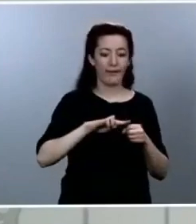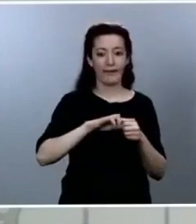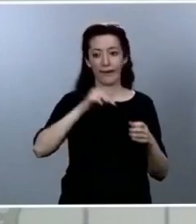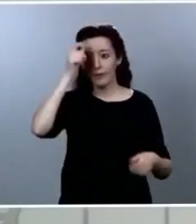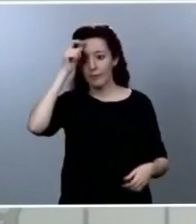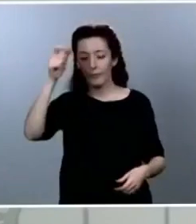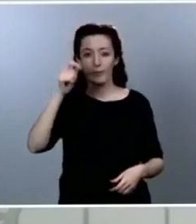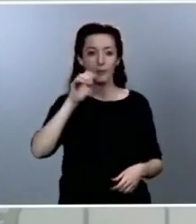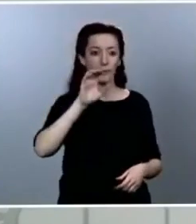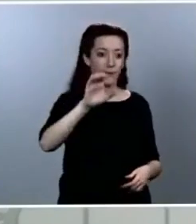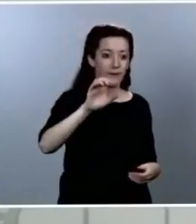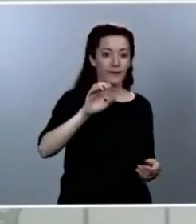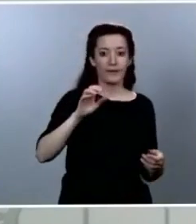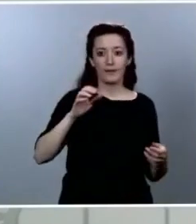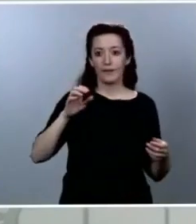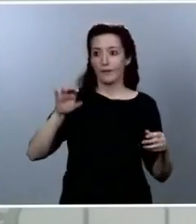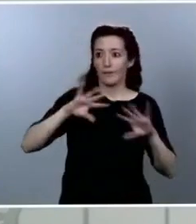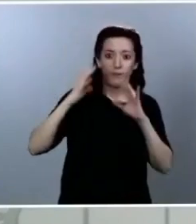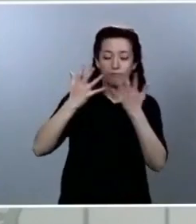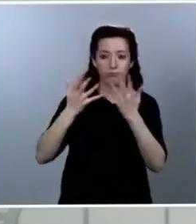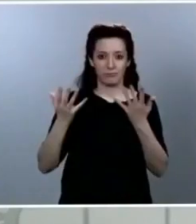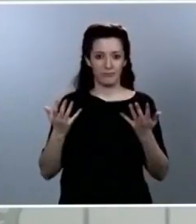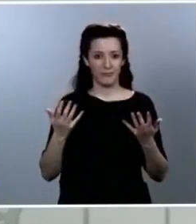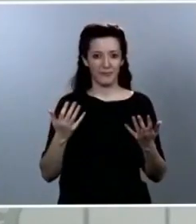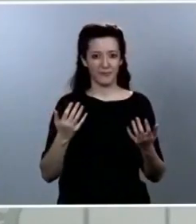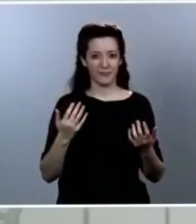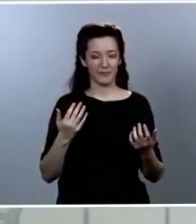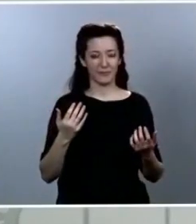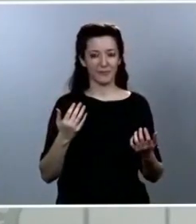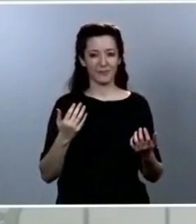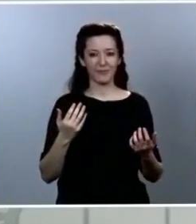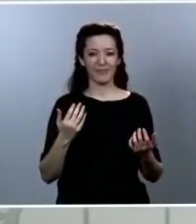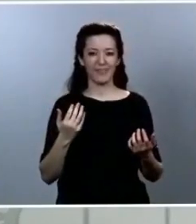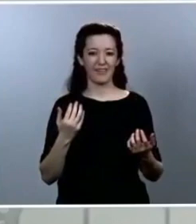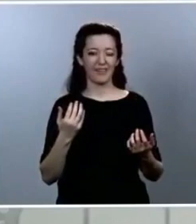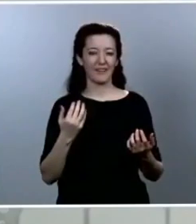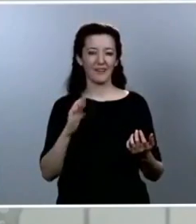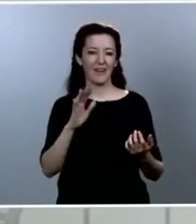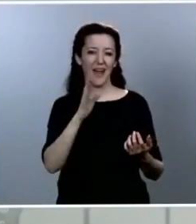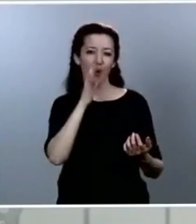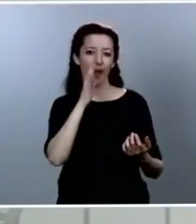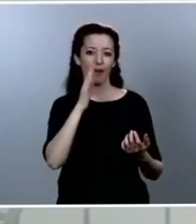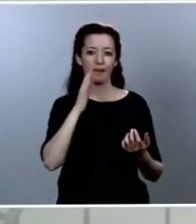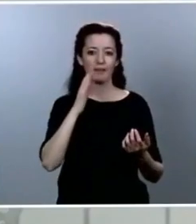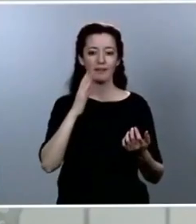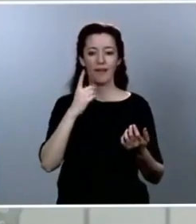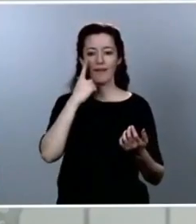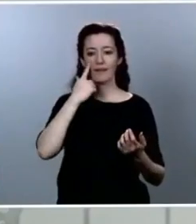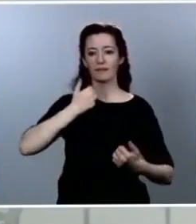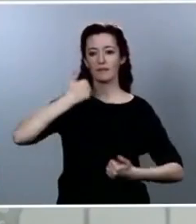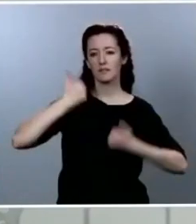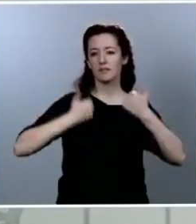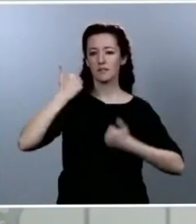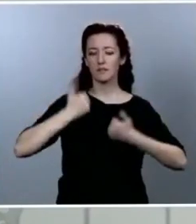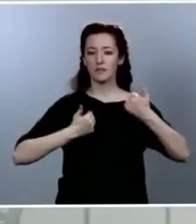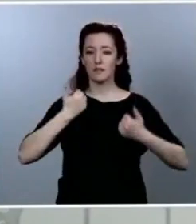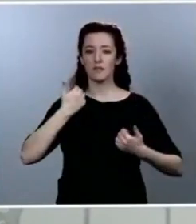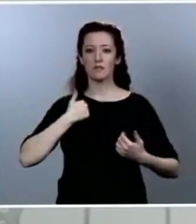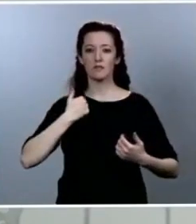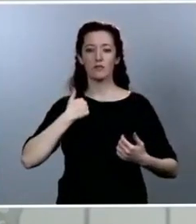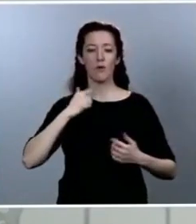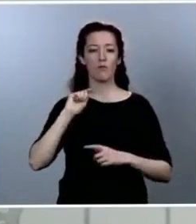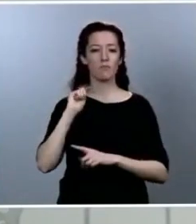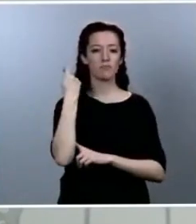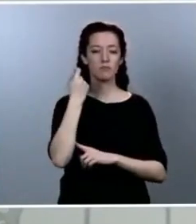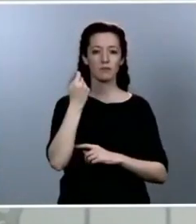en una suerte de carrera por el descenso, en competir por ver quién lo hace más rápido, quién llega antes al pie de la montaña. Los